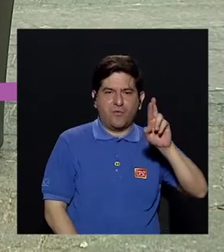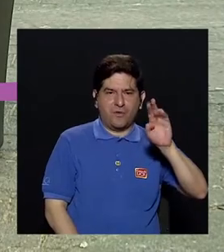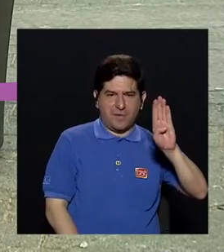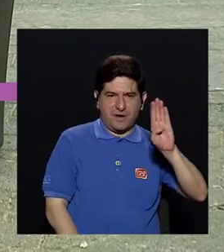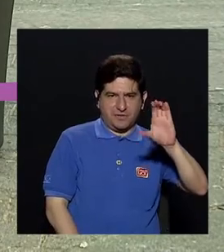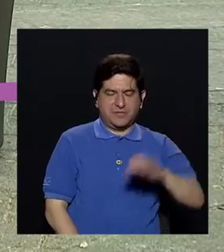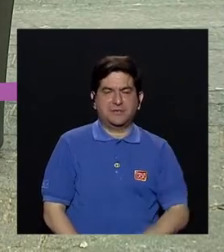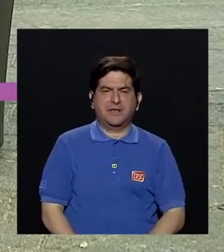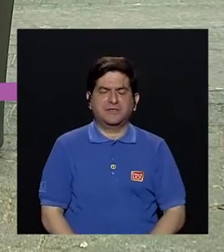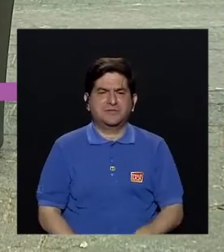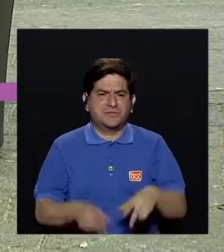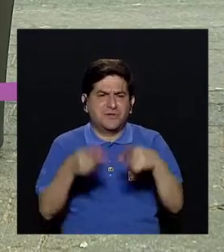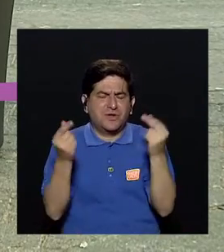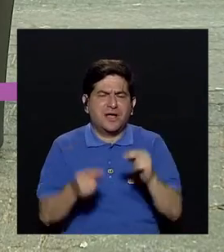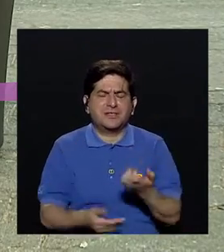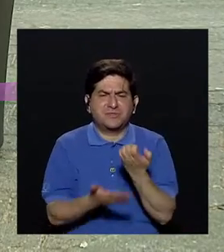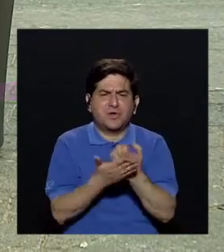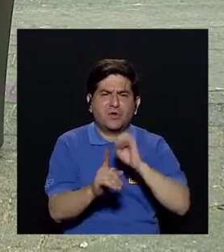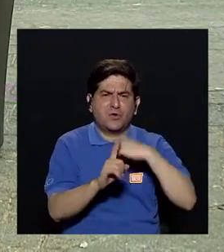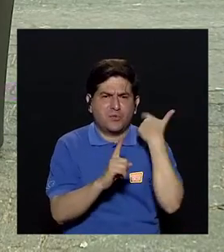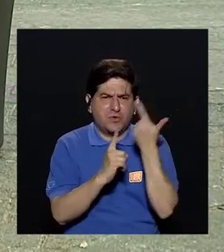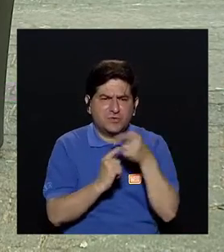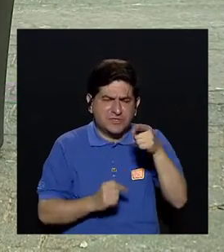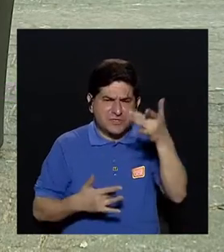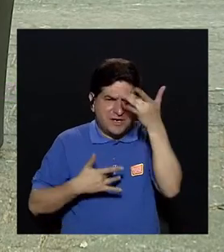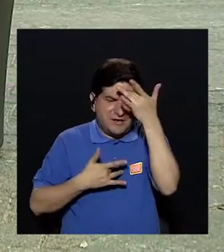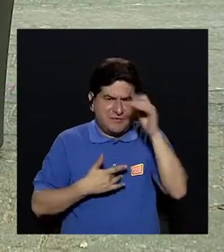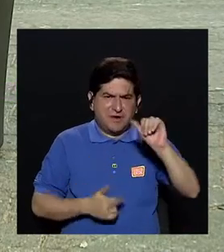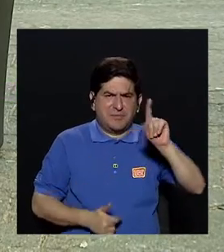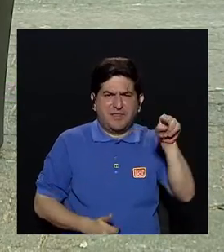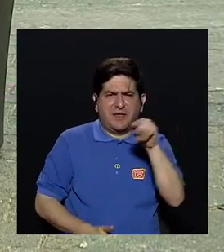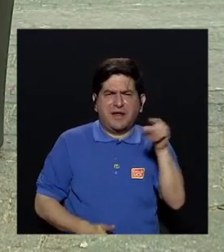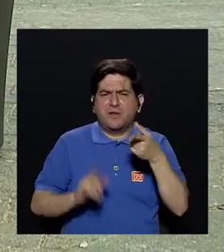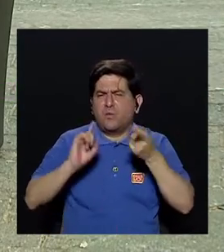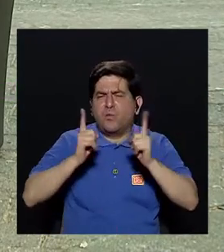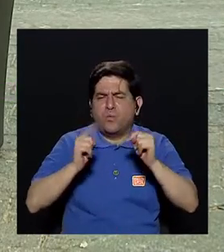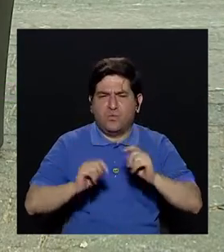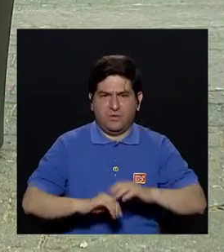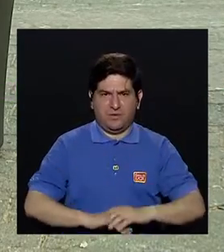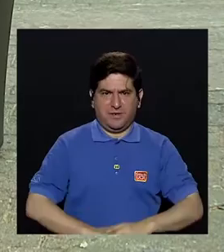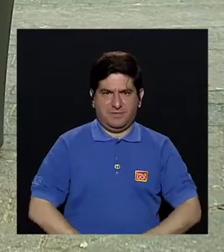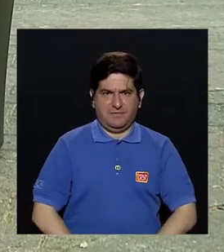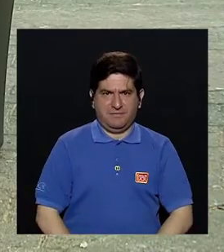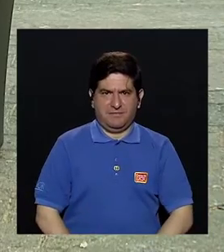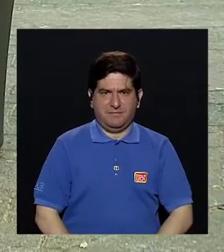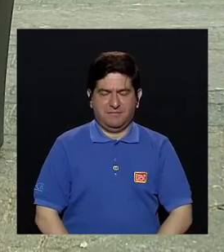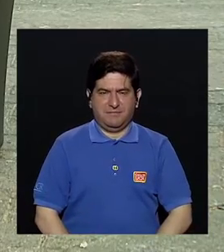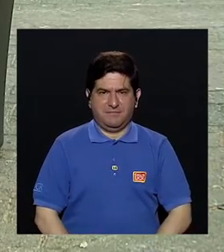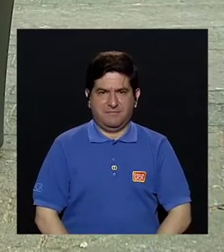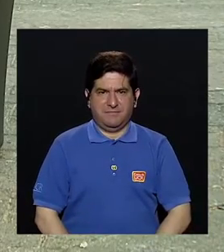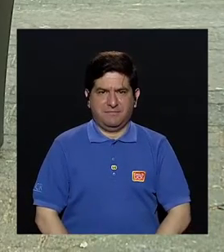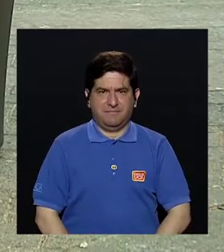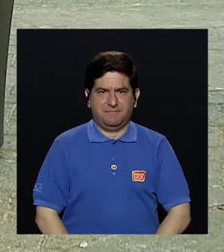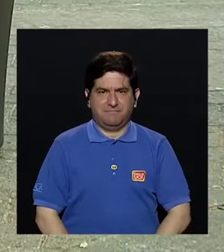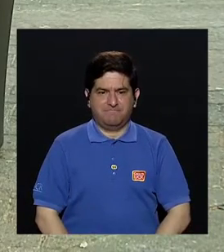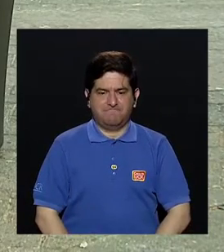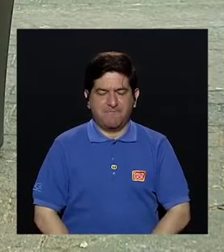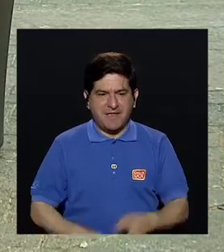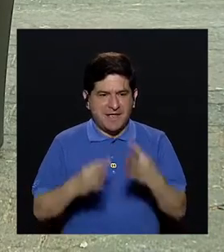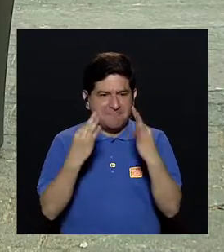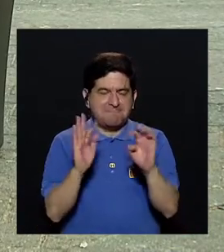económicos y sociales que conlleva el Alzheimer's? Bueno, para